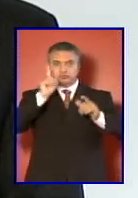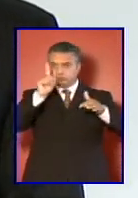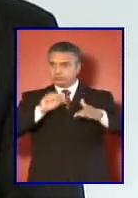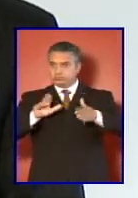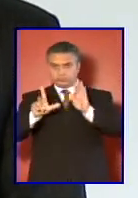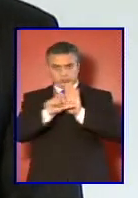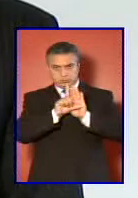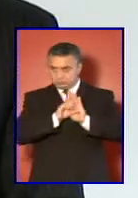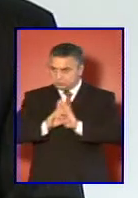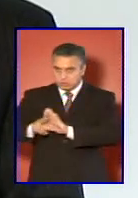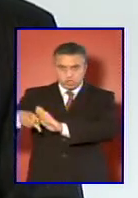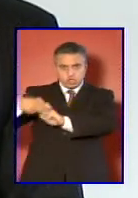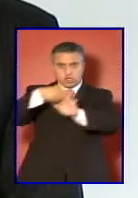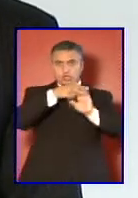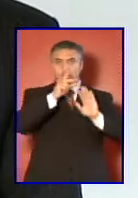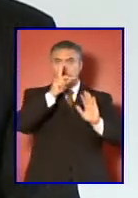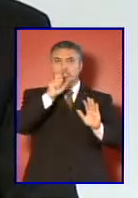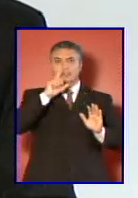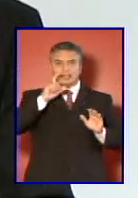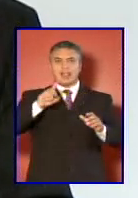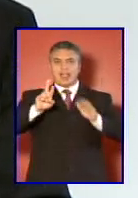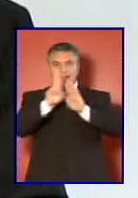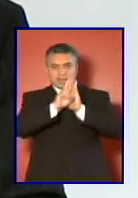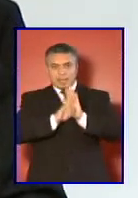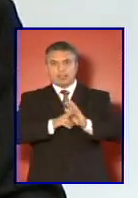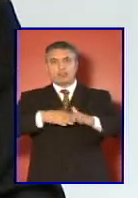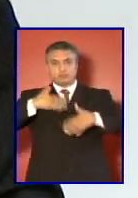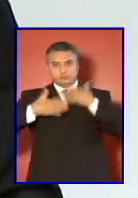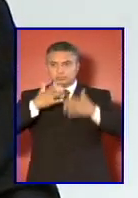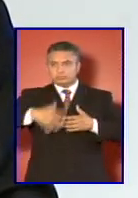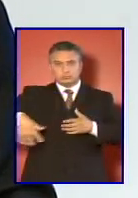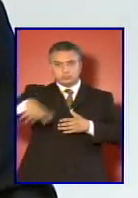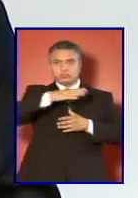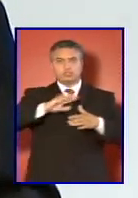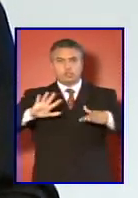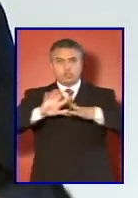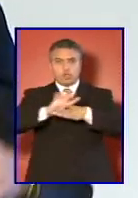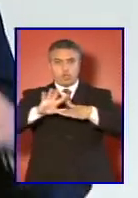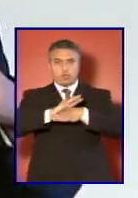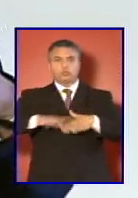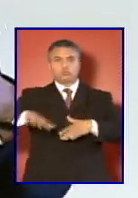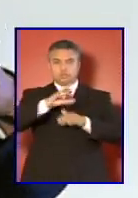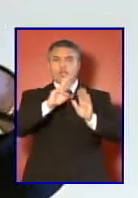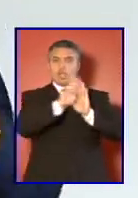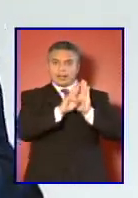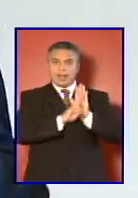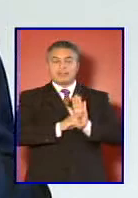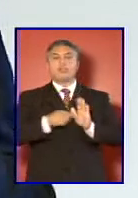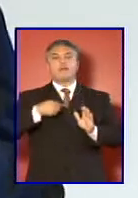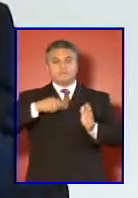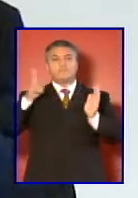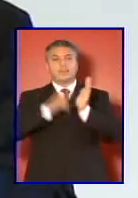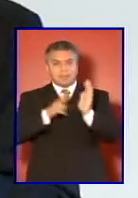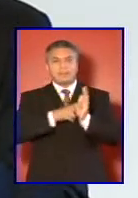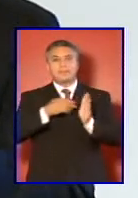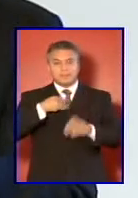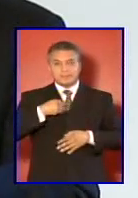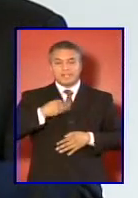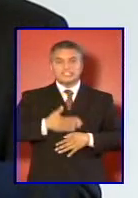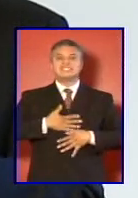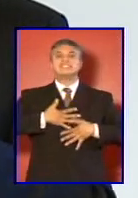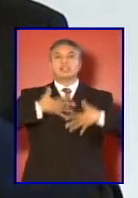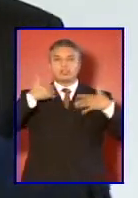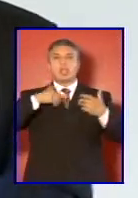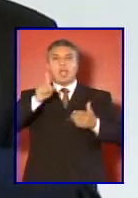se ha formalizado a través de un reglamento el funcionamiento de los Estados Mayores Conjunto o sea verdaderamente siento que hay